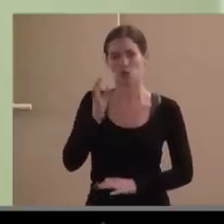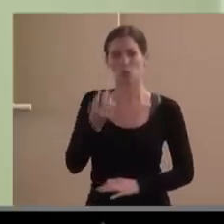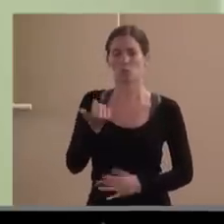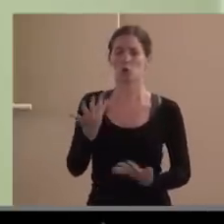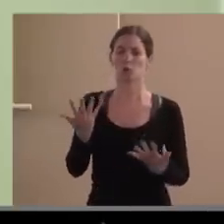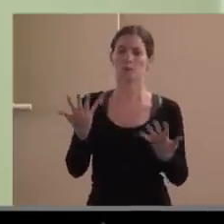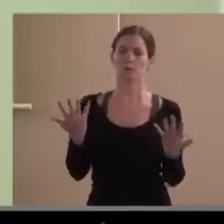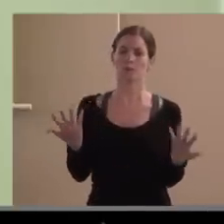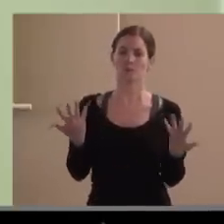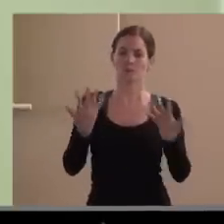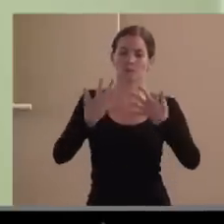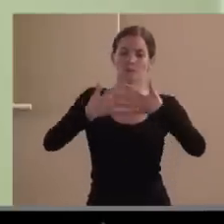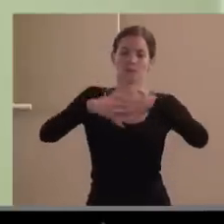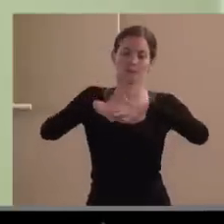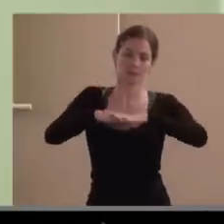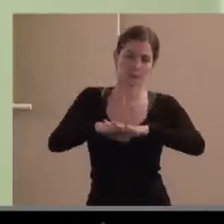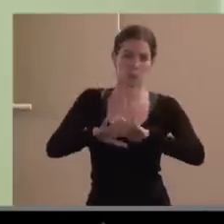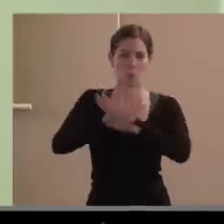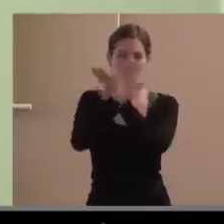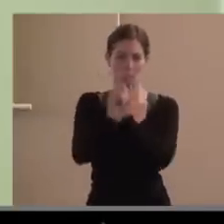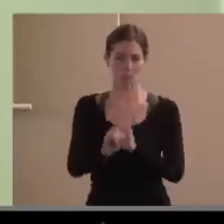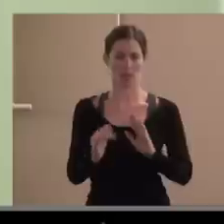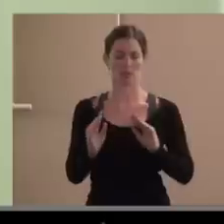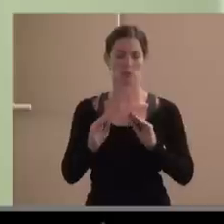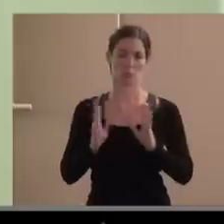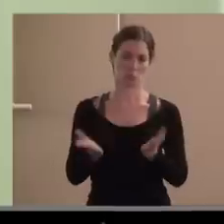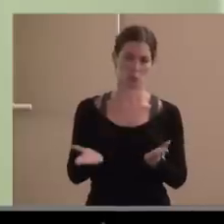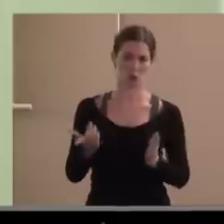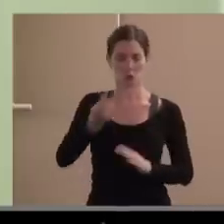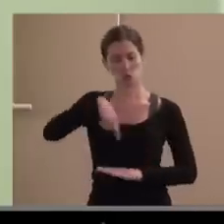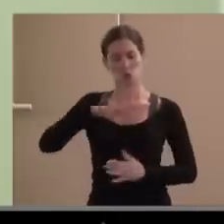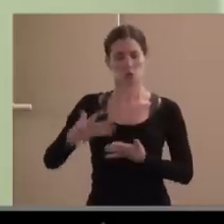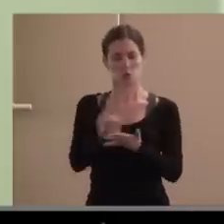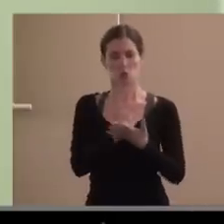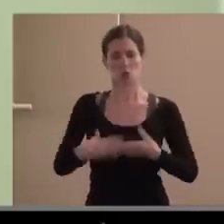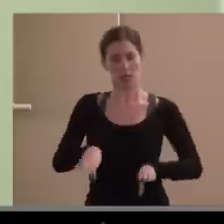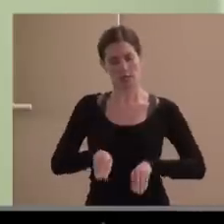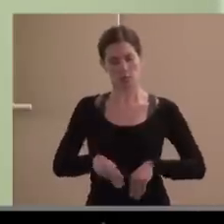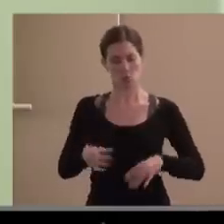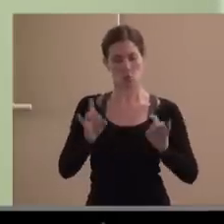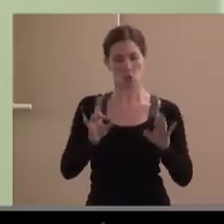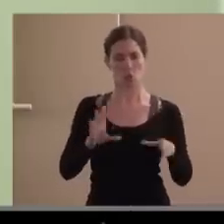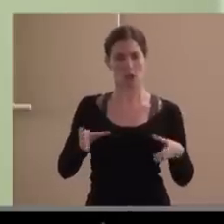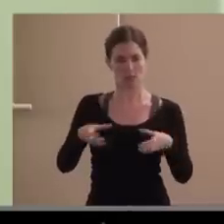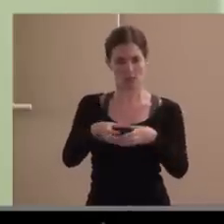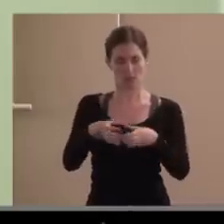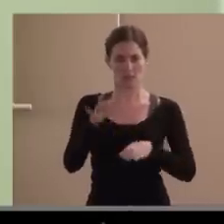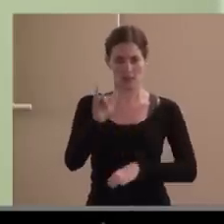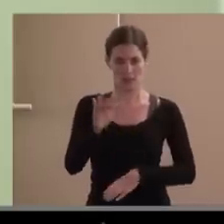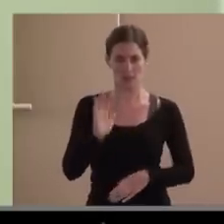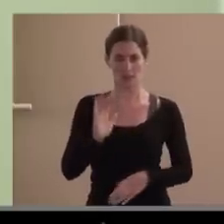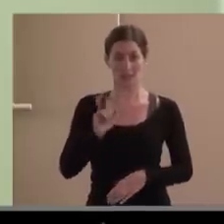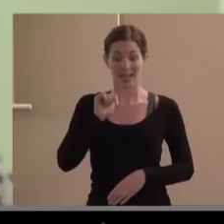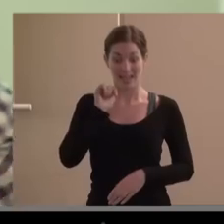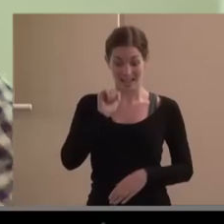perfecto pero bueno ya todos nos aceptamos como miembros de una familia grande de una gran familia ¿no? eso cuando se lleve a las políticas